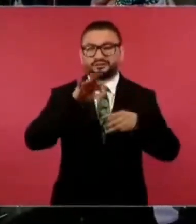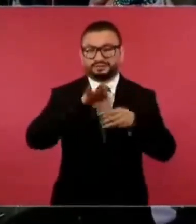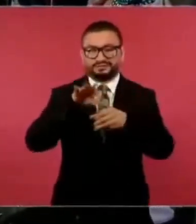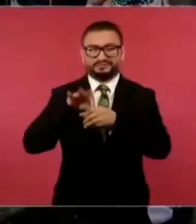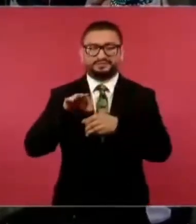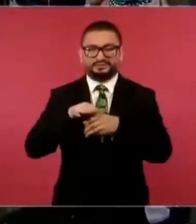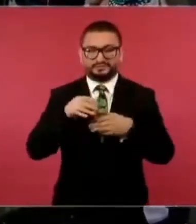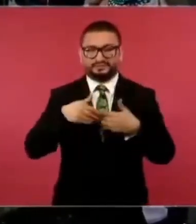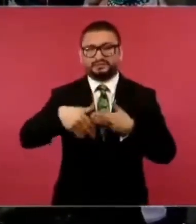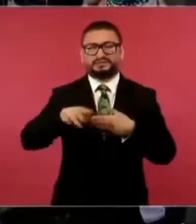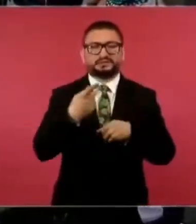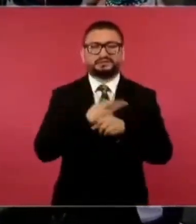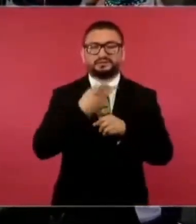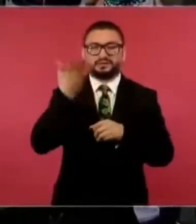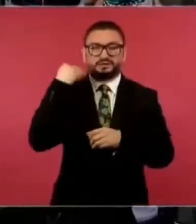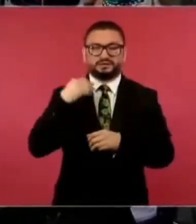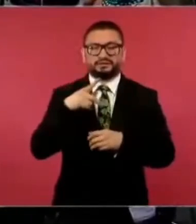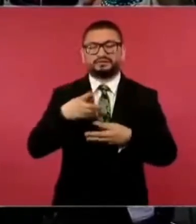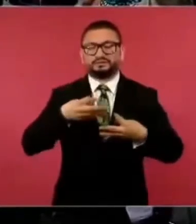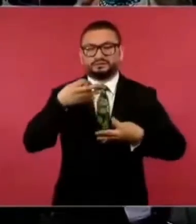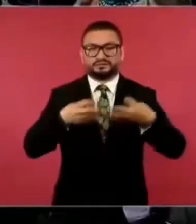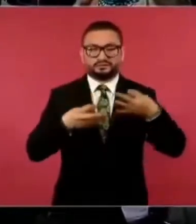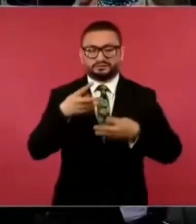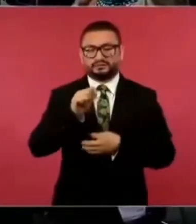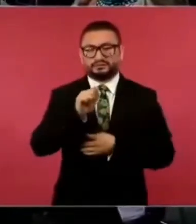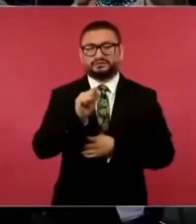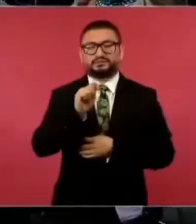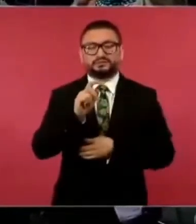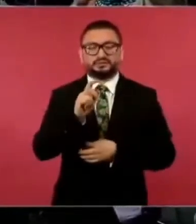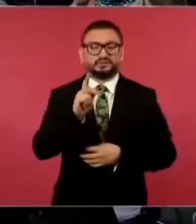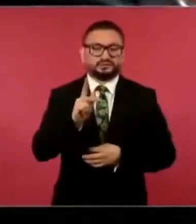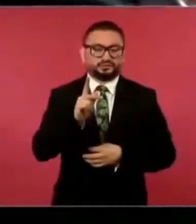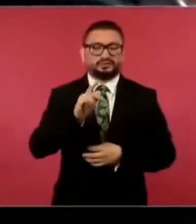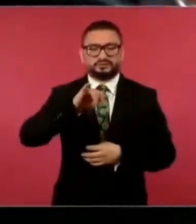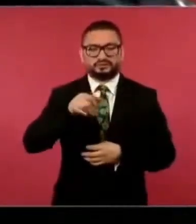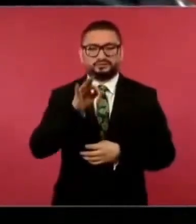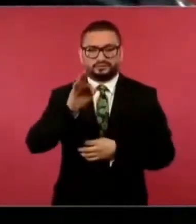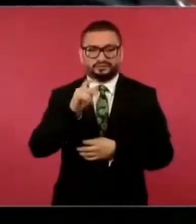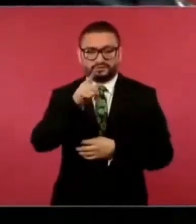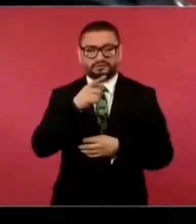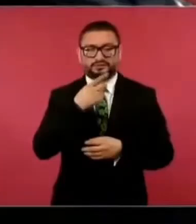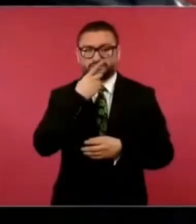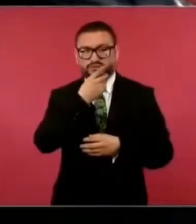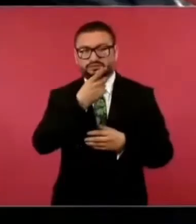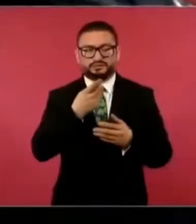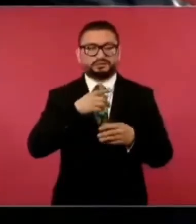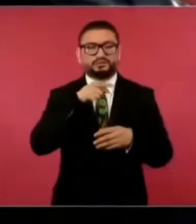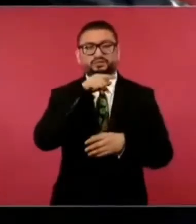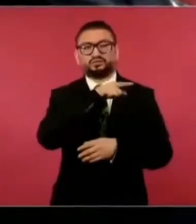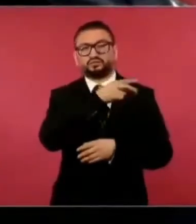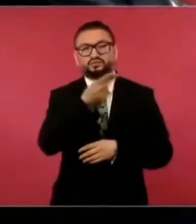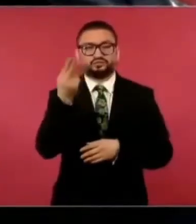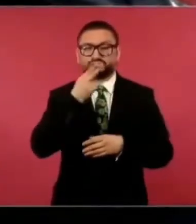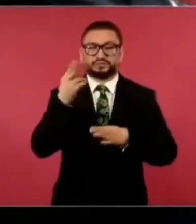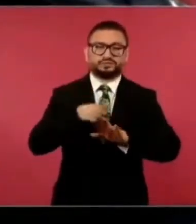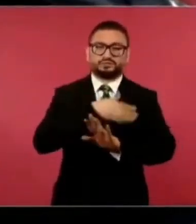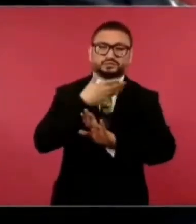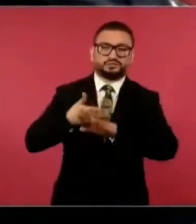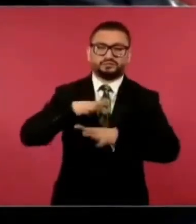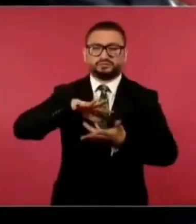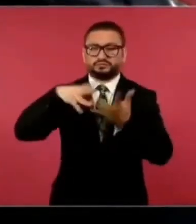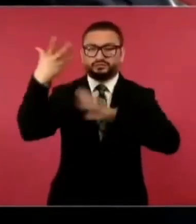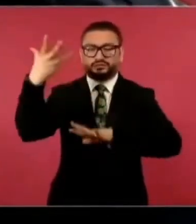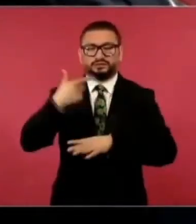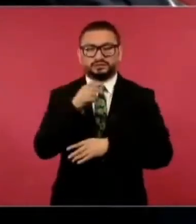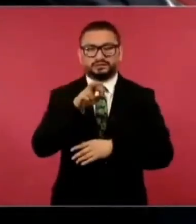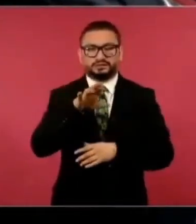días el Tribunal Electoral del Poder Judicial de la Federación resolvió que usted había cometido violencia política de género en